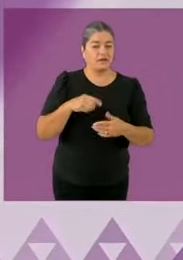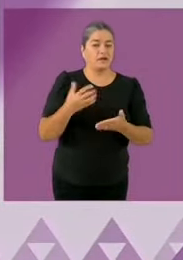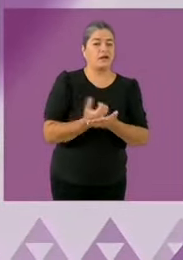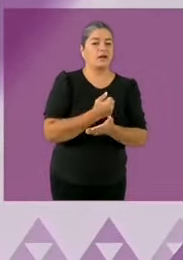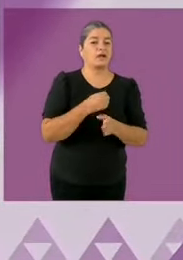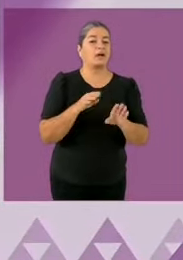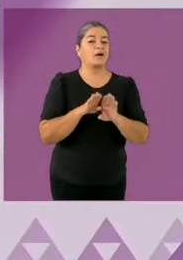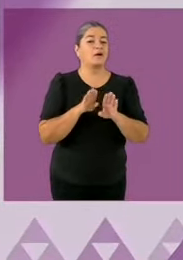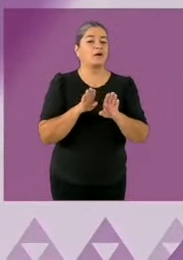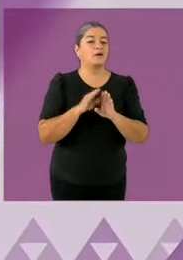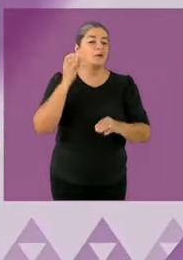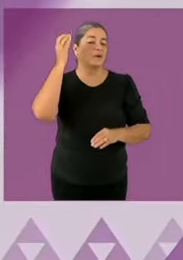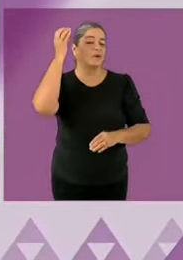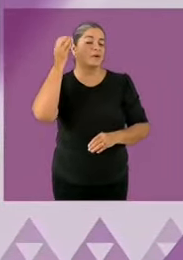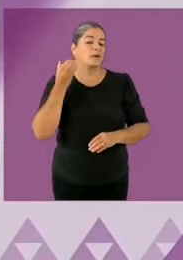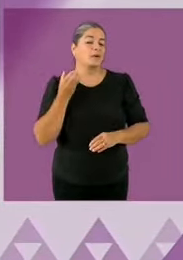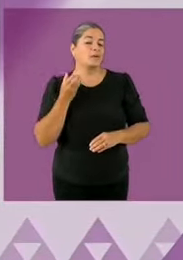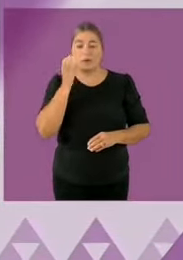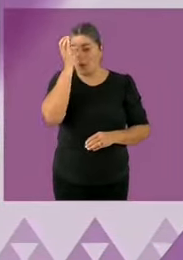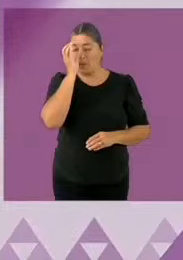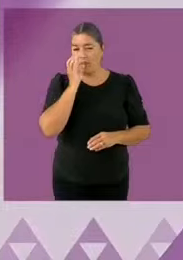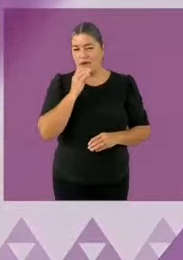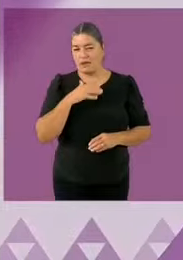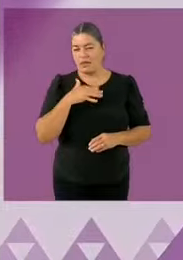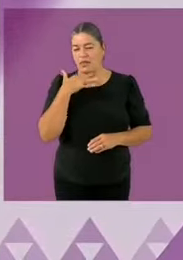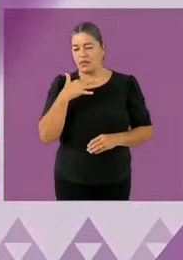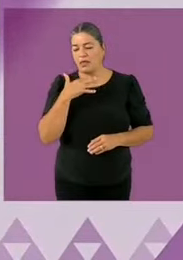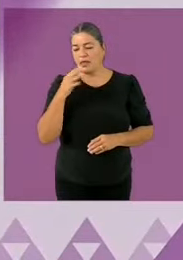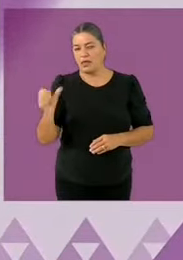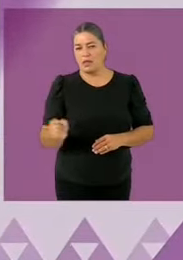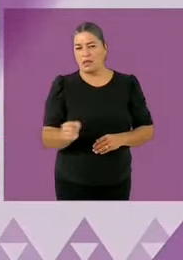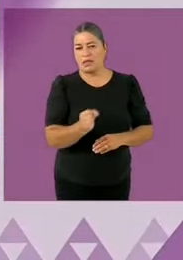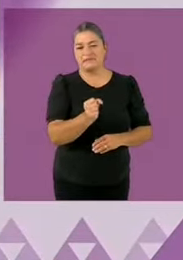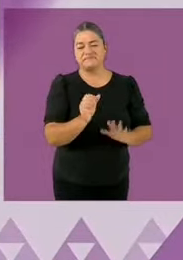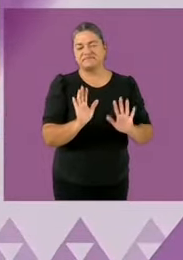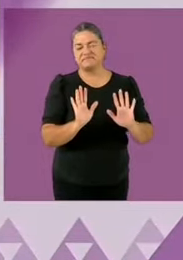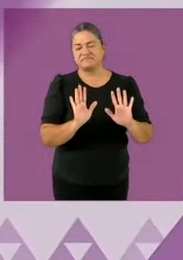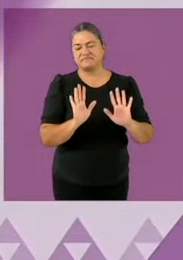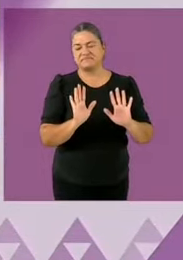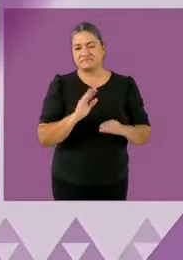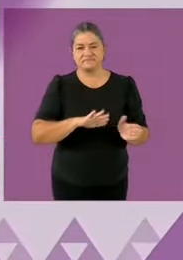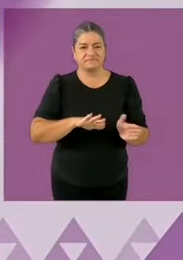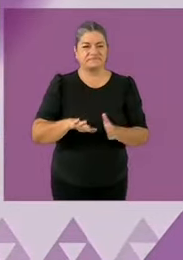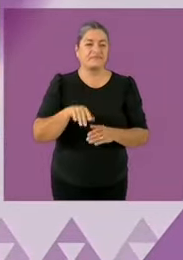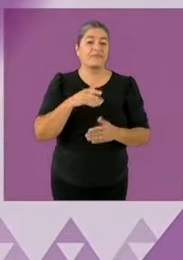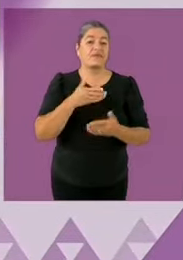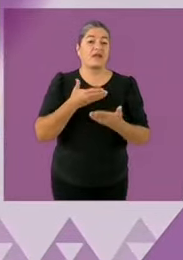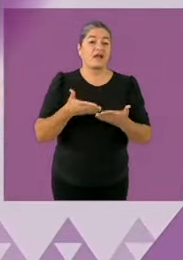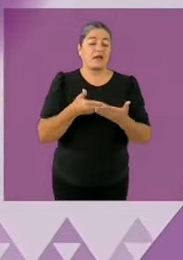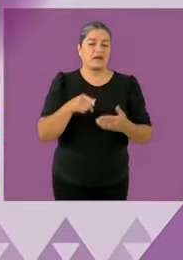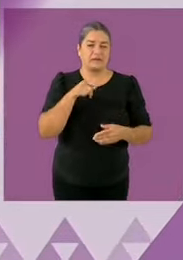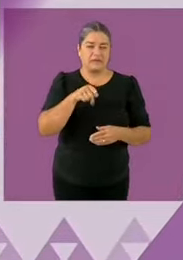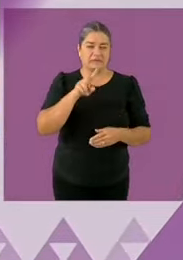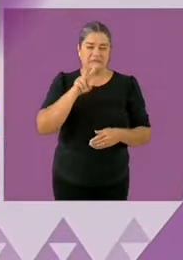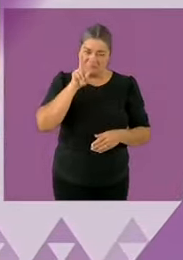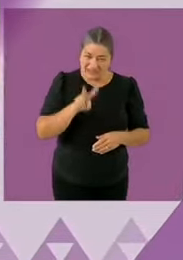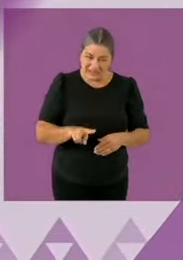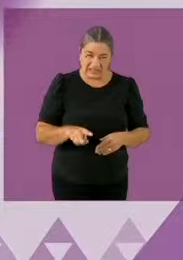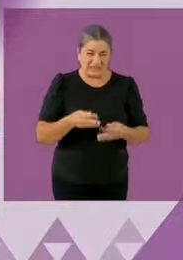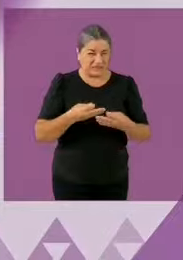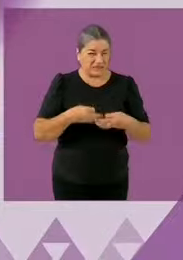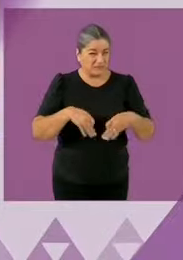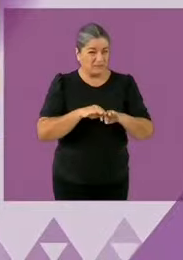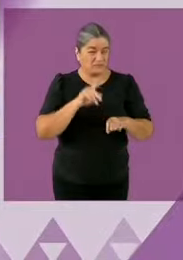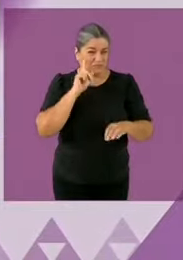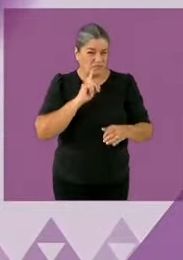México pero uno muy importante es empoderar a las mujeres por primera vez en el país hay un gabinete paritario nunca antes lo